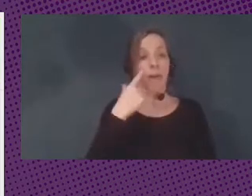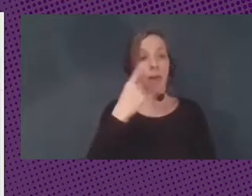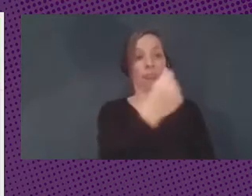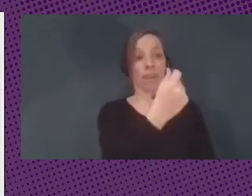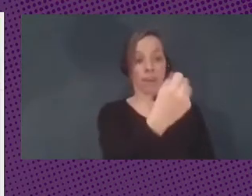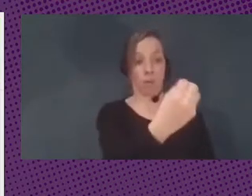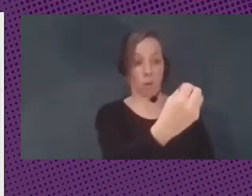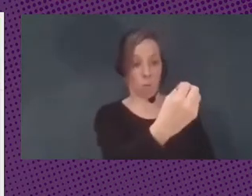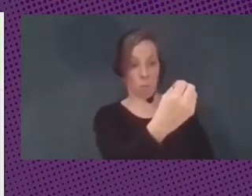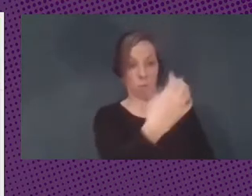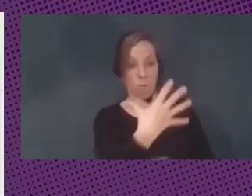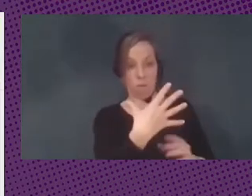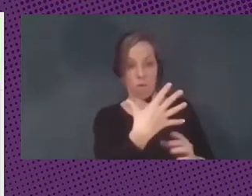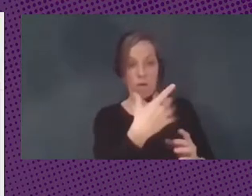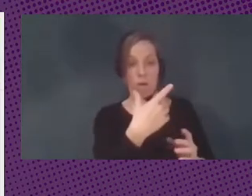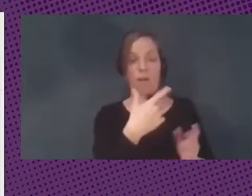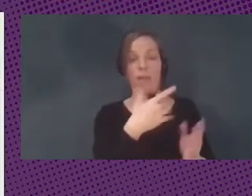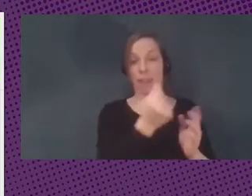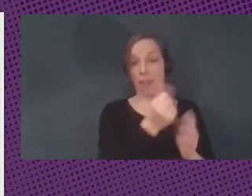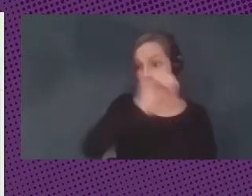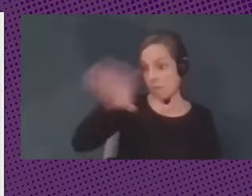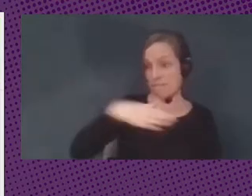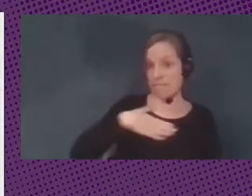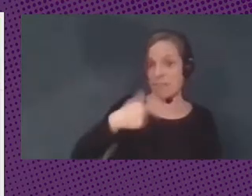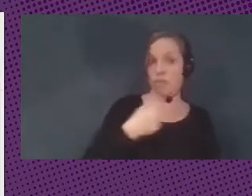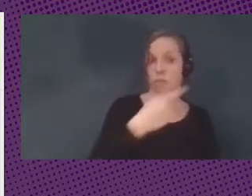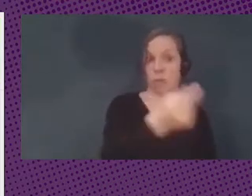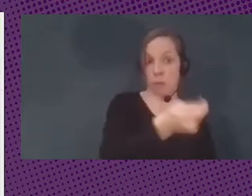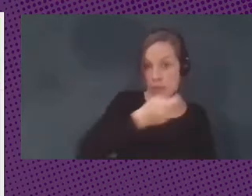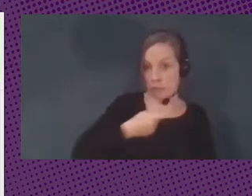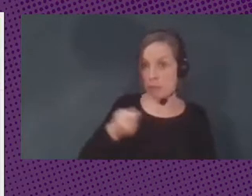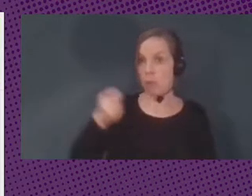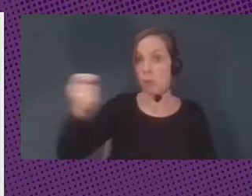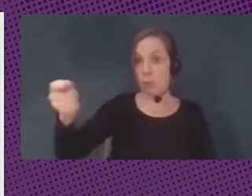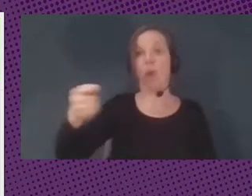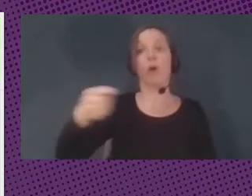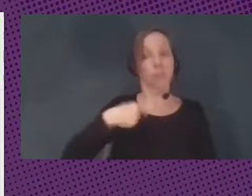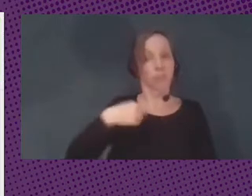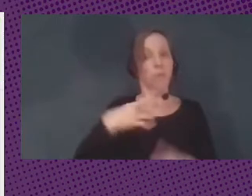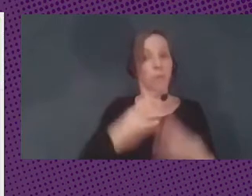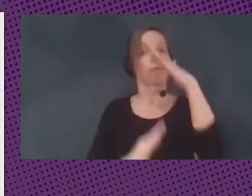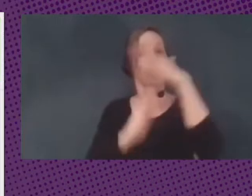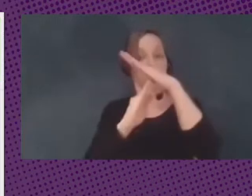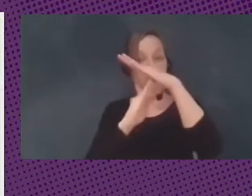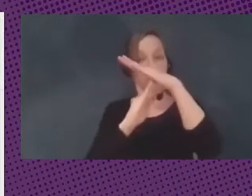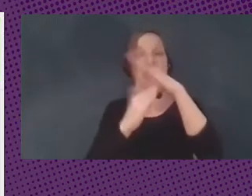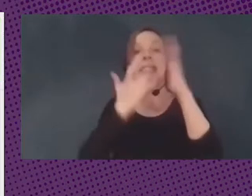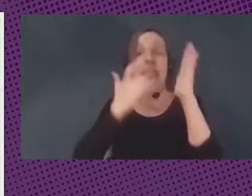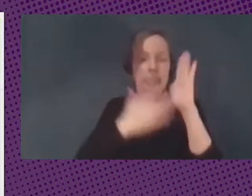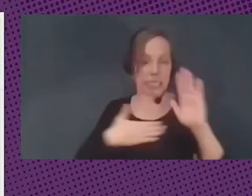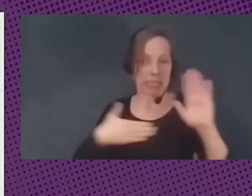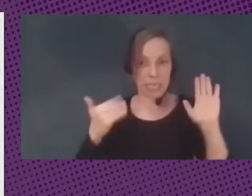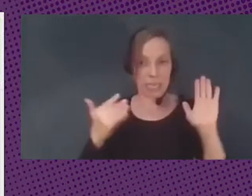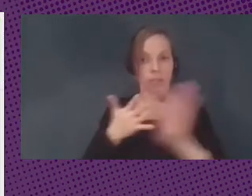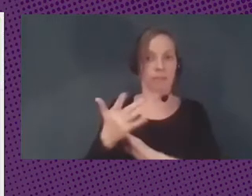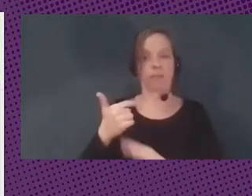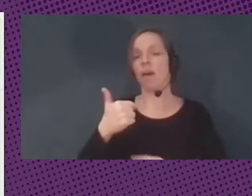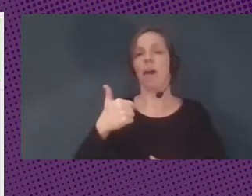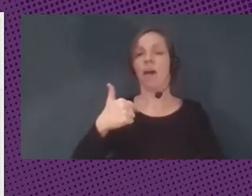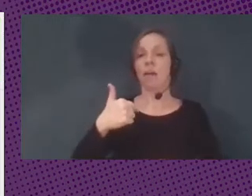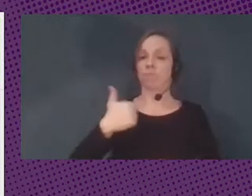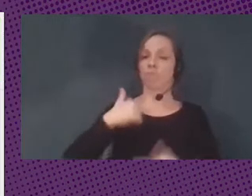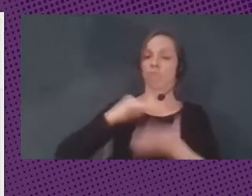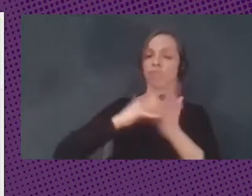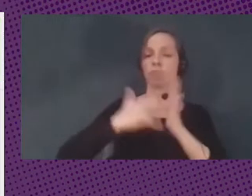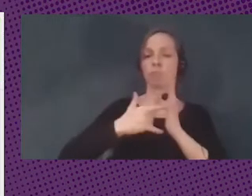es que así lo considera. Por lo tanto, consideramos que la cúspide de la pirámide ejerce el control sobre ese sistema